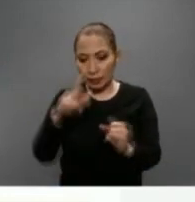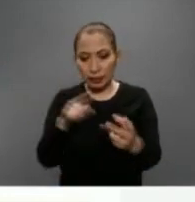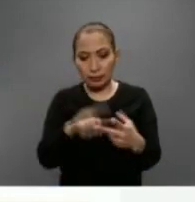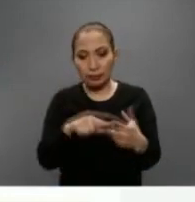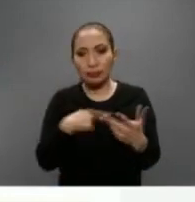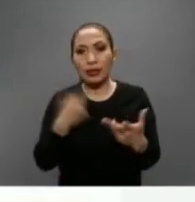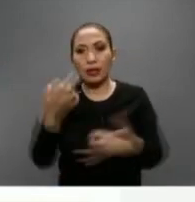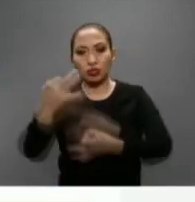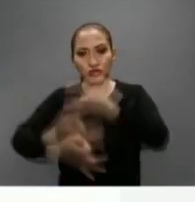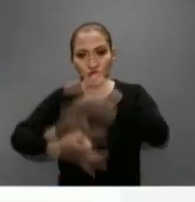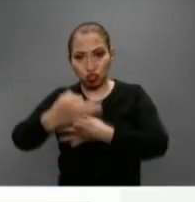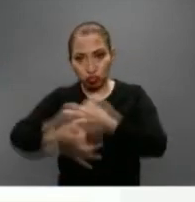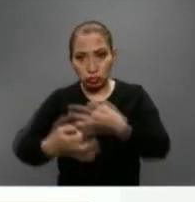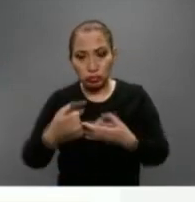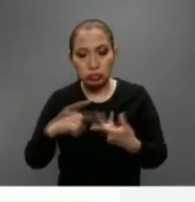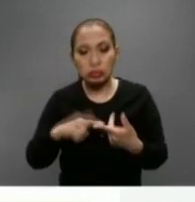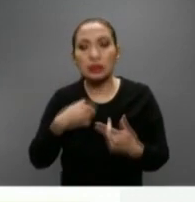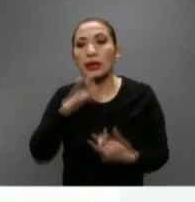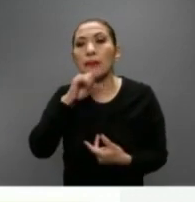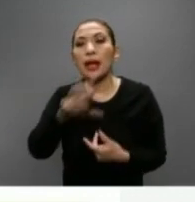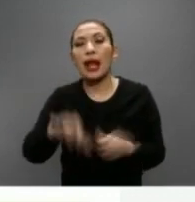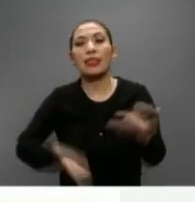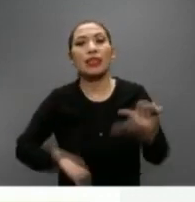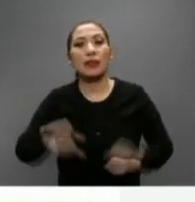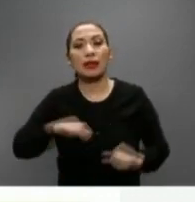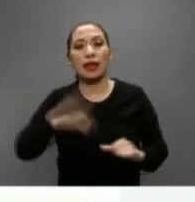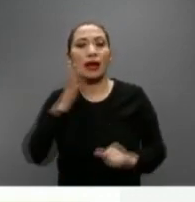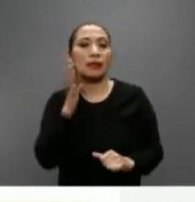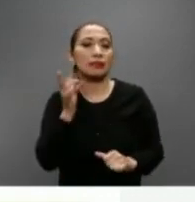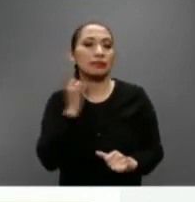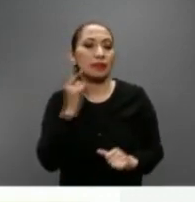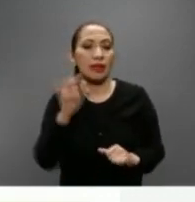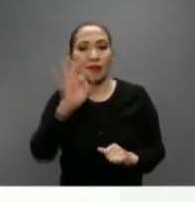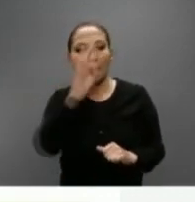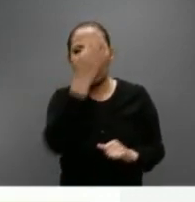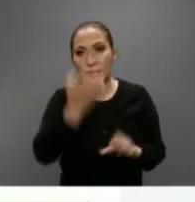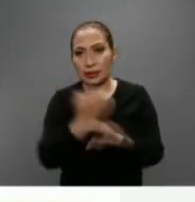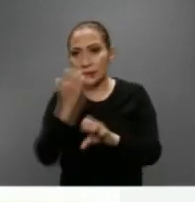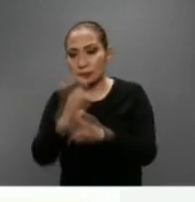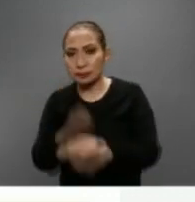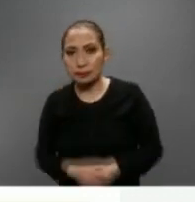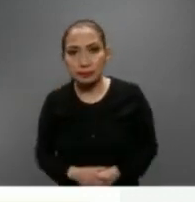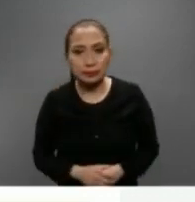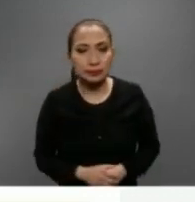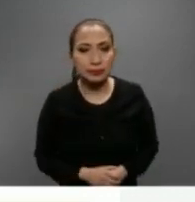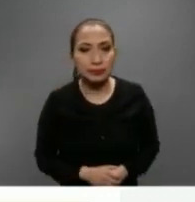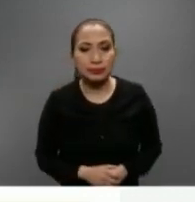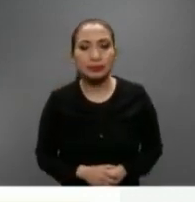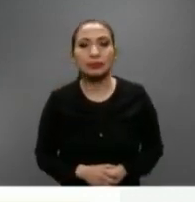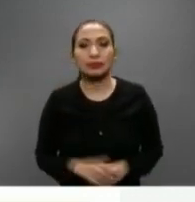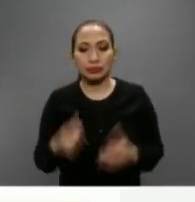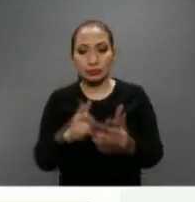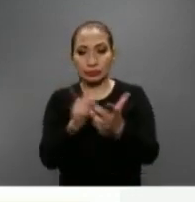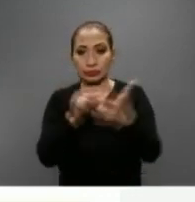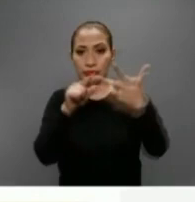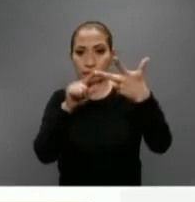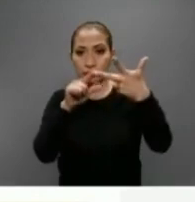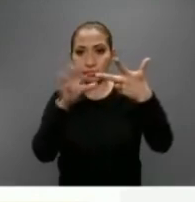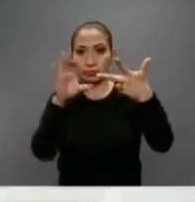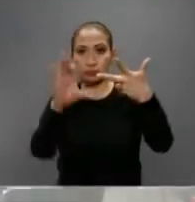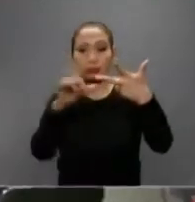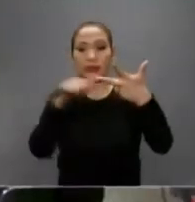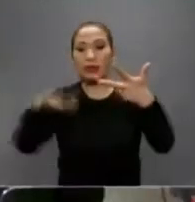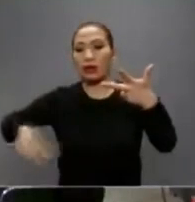la procuración e impartición de justicia, así como la actividad legislativa en los niveles federal y estatal. El grupo C